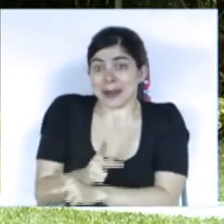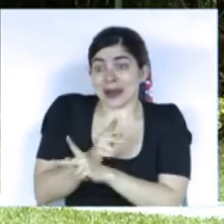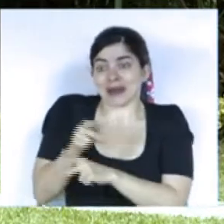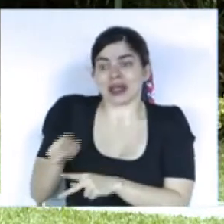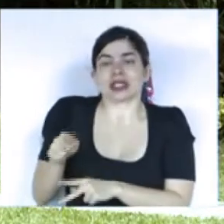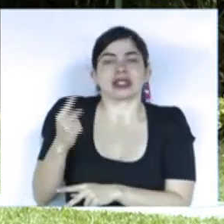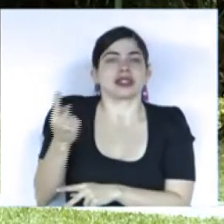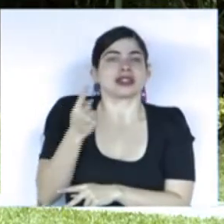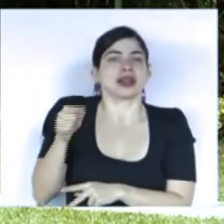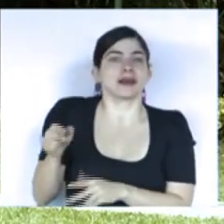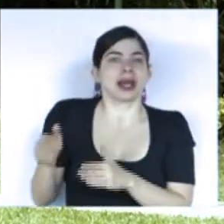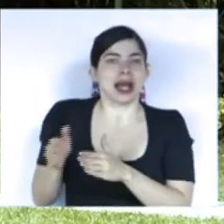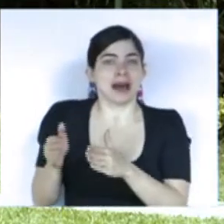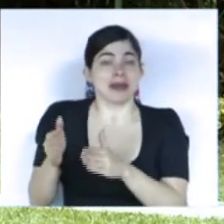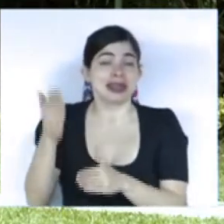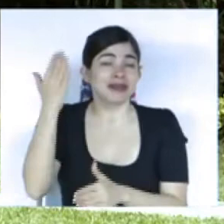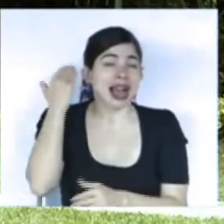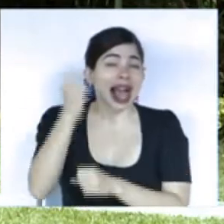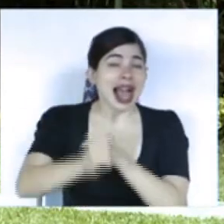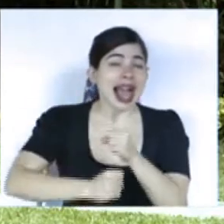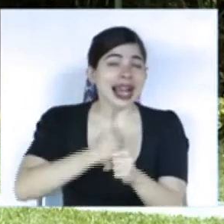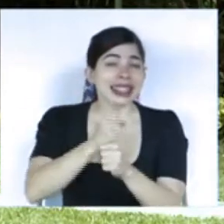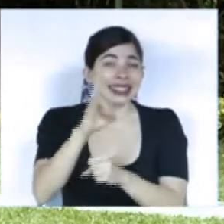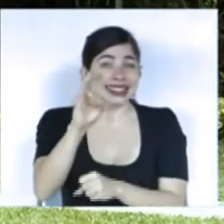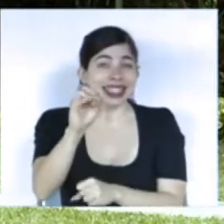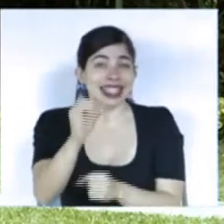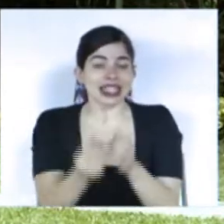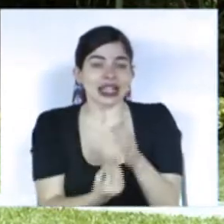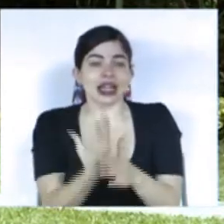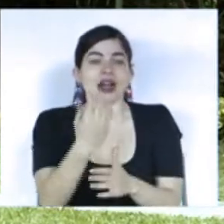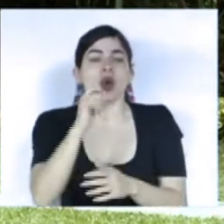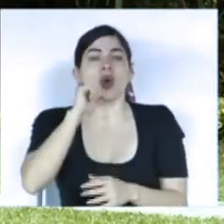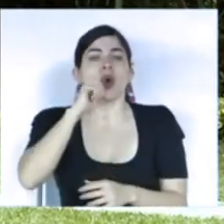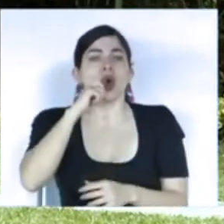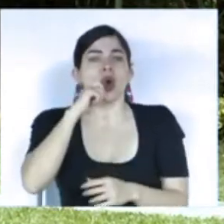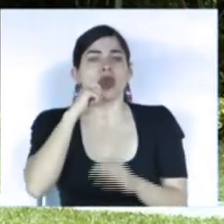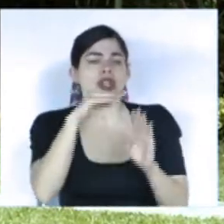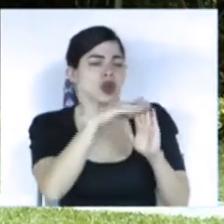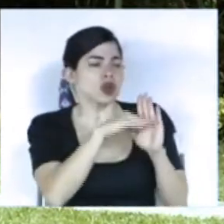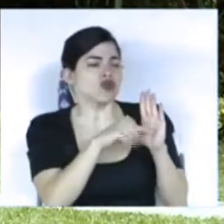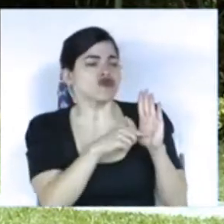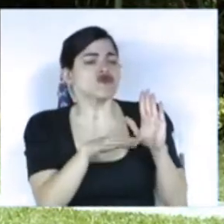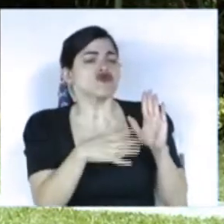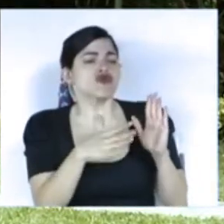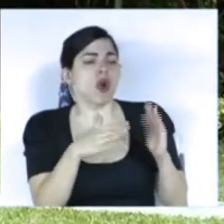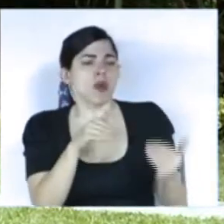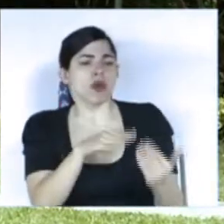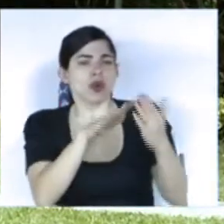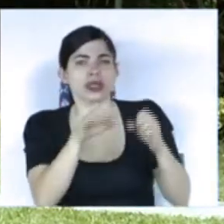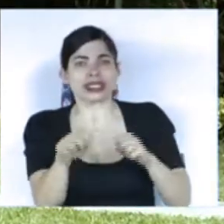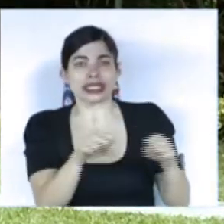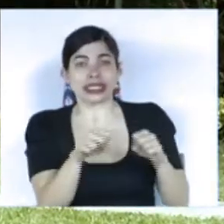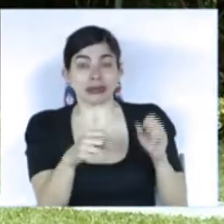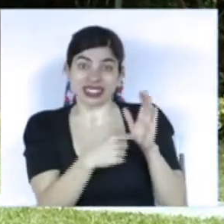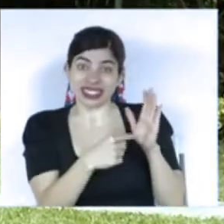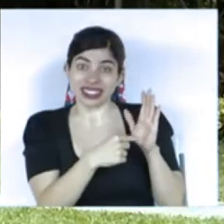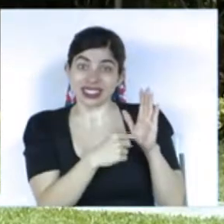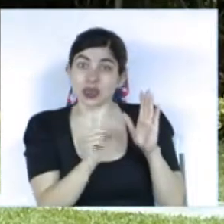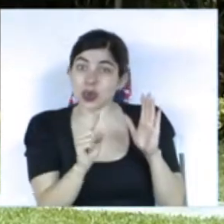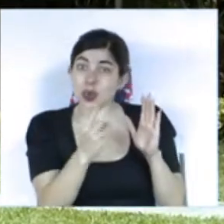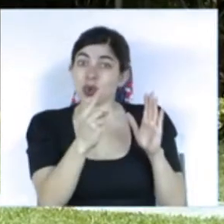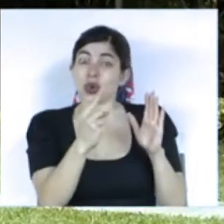nuestro camino. En los años 70 creamos un código sísmico que hoy día es uno de los códigos